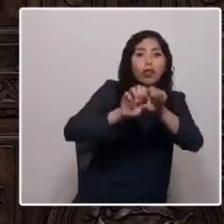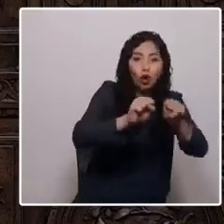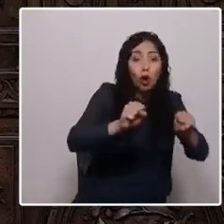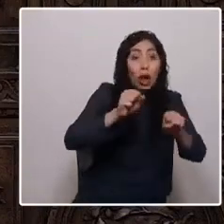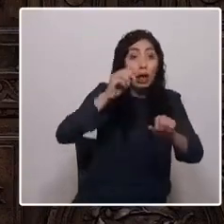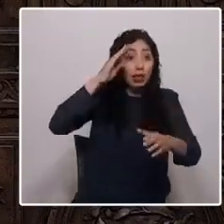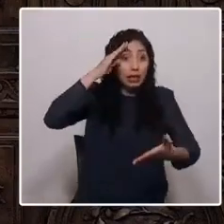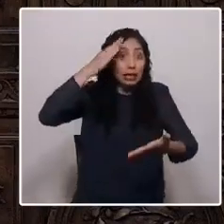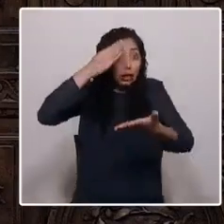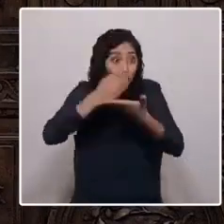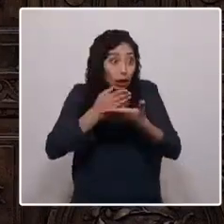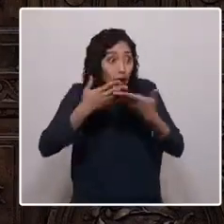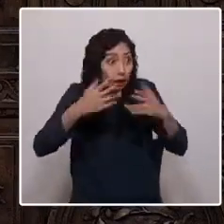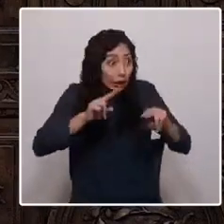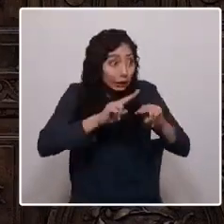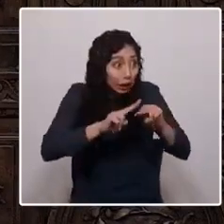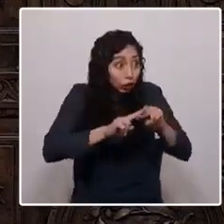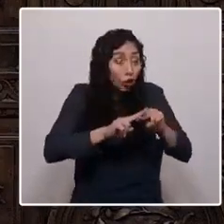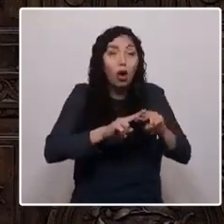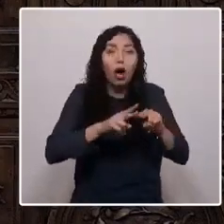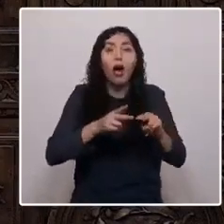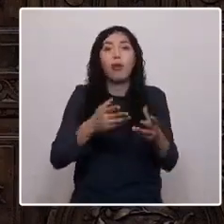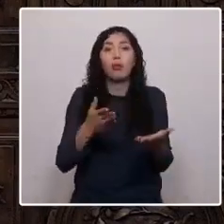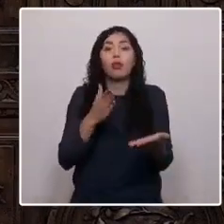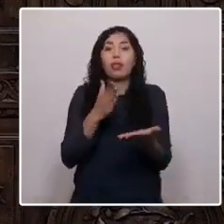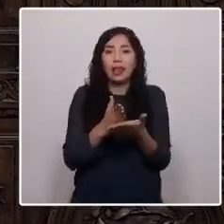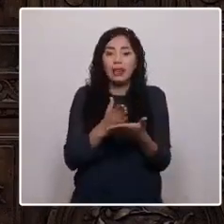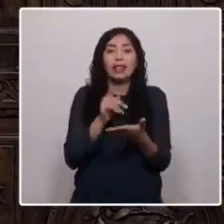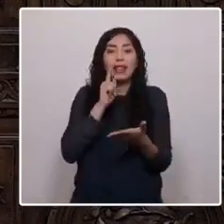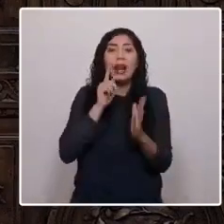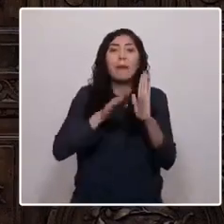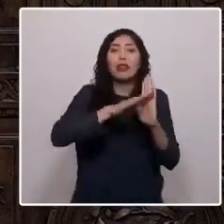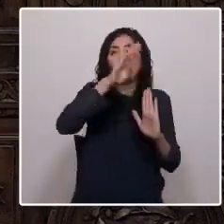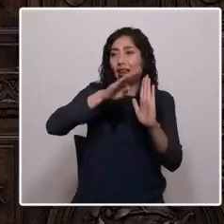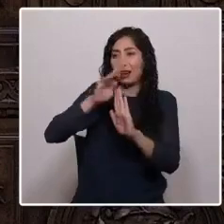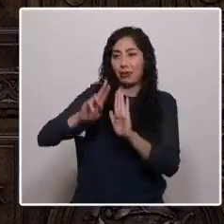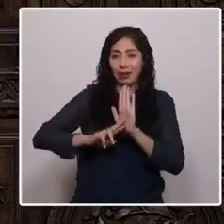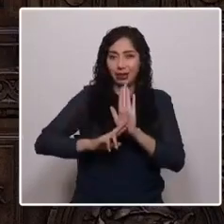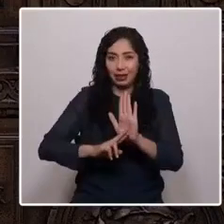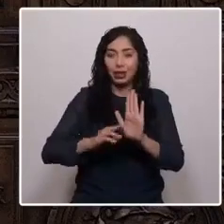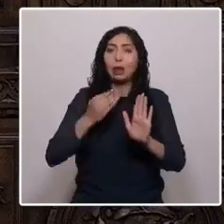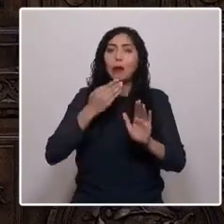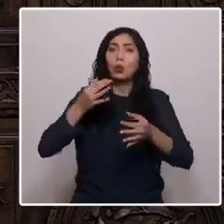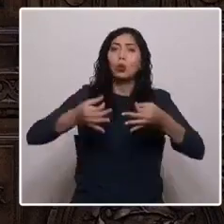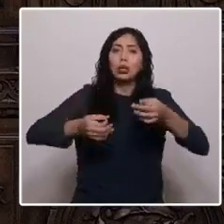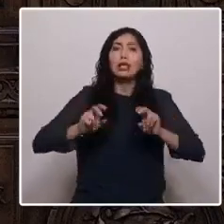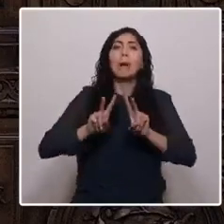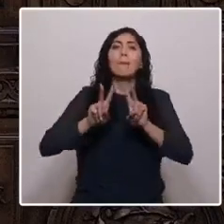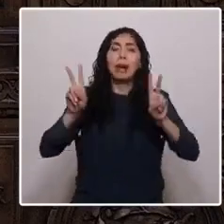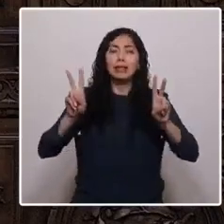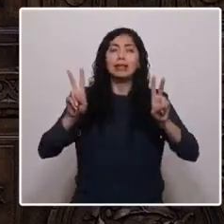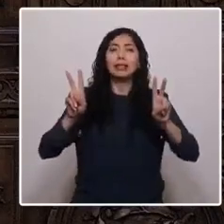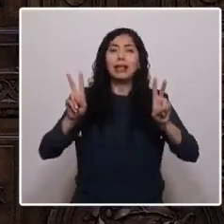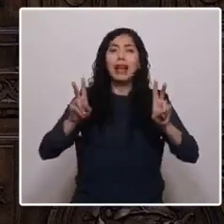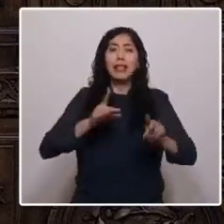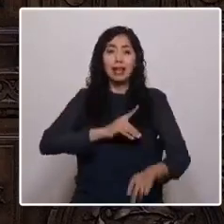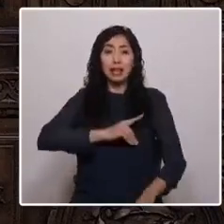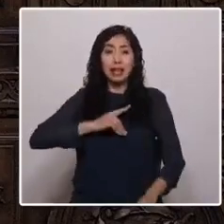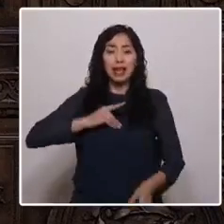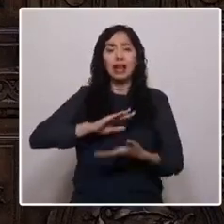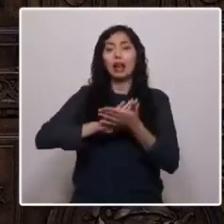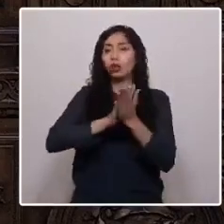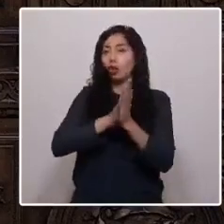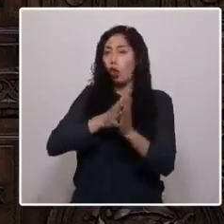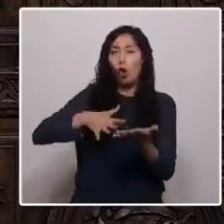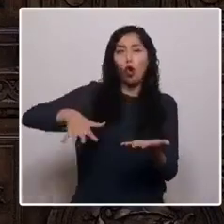las que haya mayor bienestar, justicia, paz, dignidad para toda la ciudadanía. Remato,